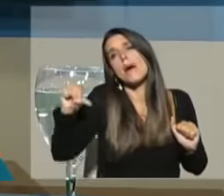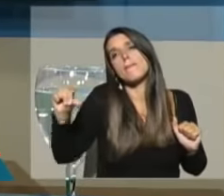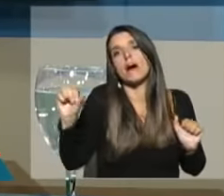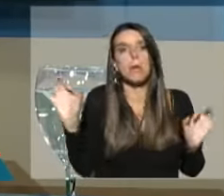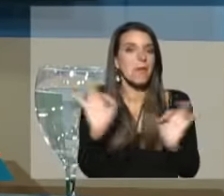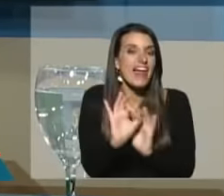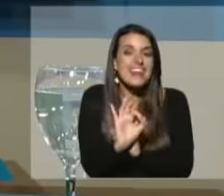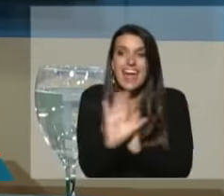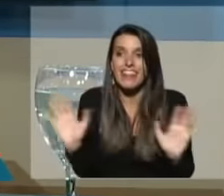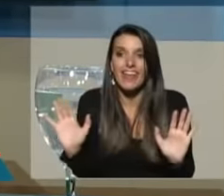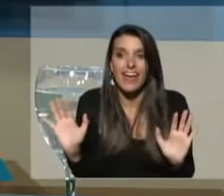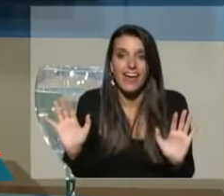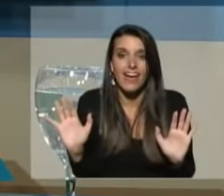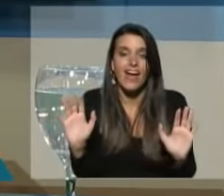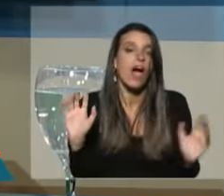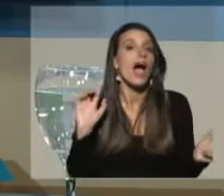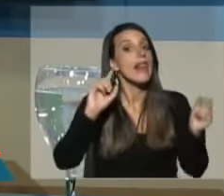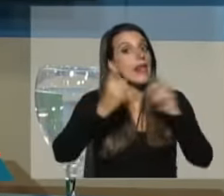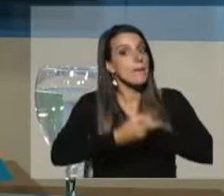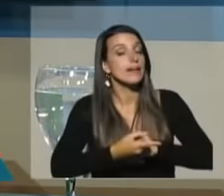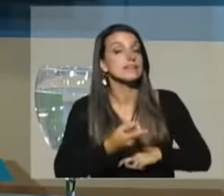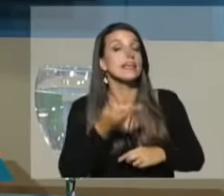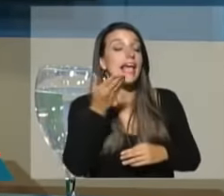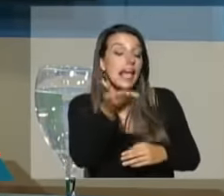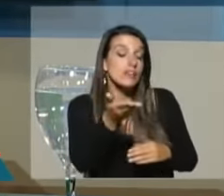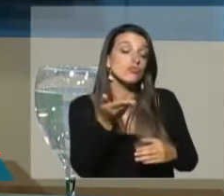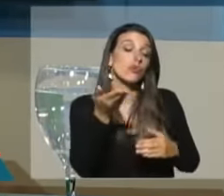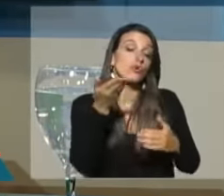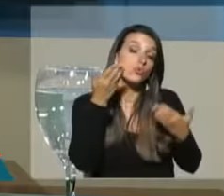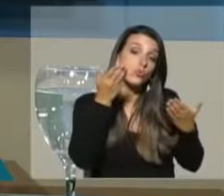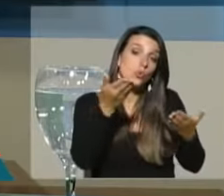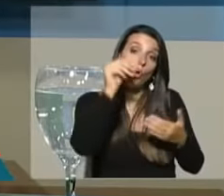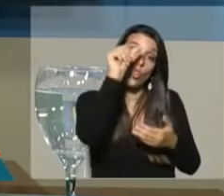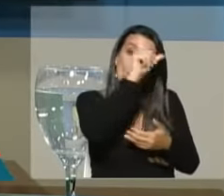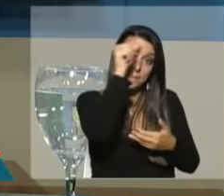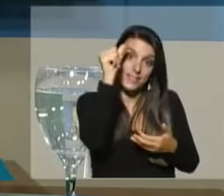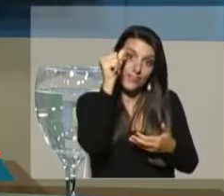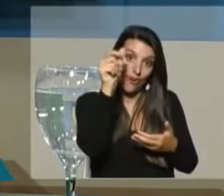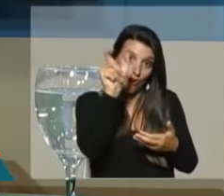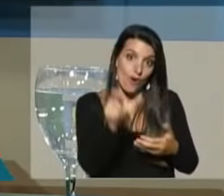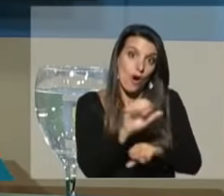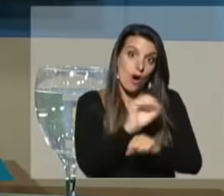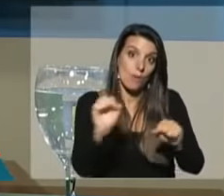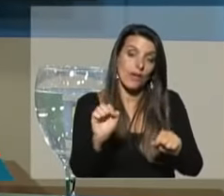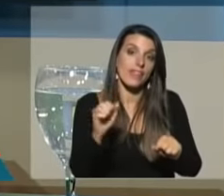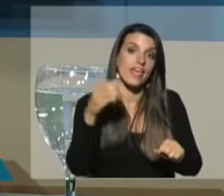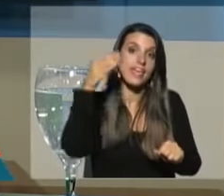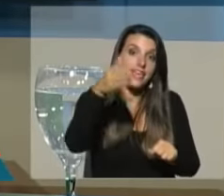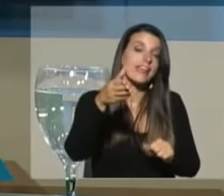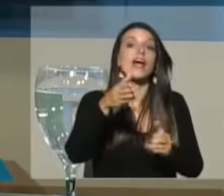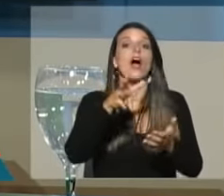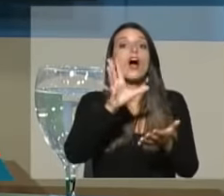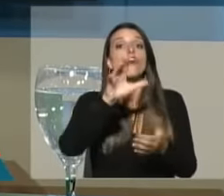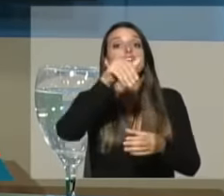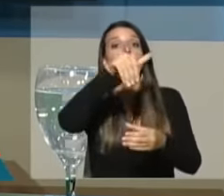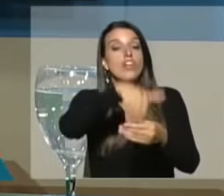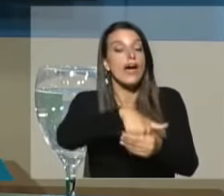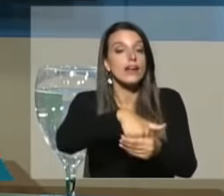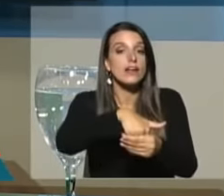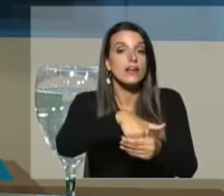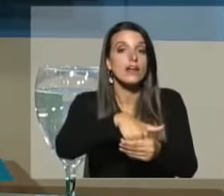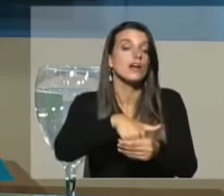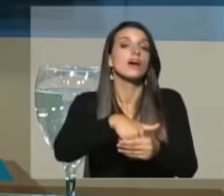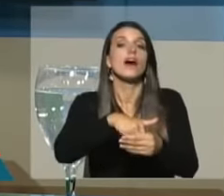muy por el contrario eso es lo que le va a permitir a usted el domingo comparecer ante su circuito y votar